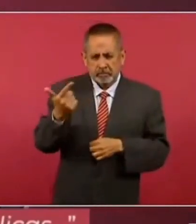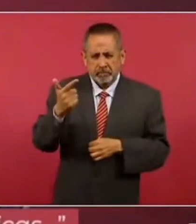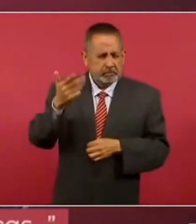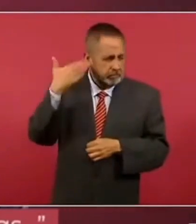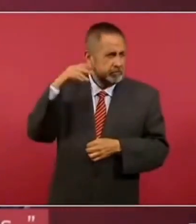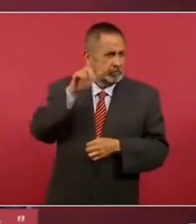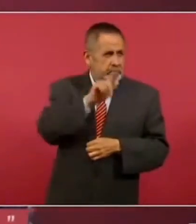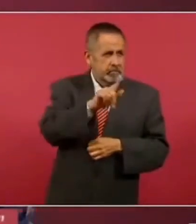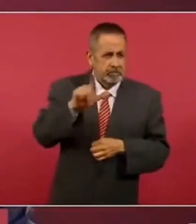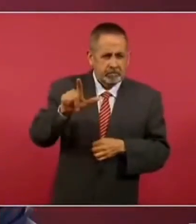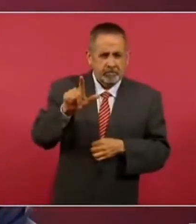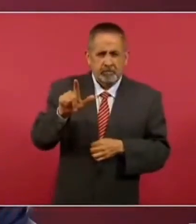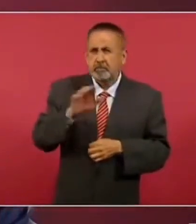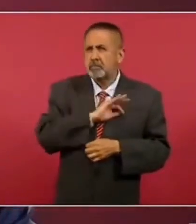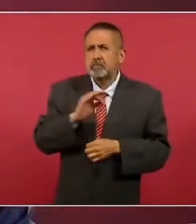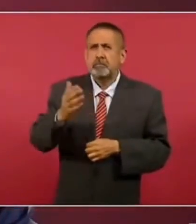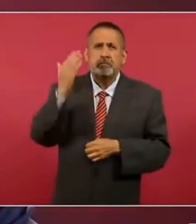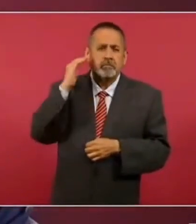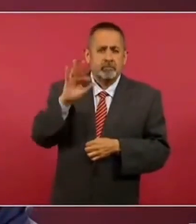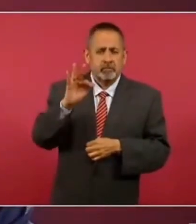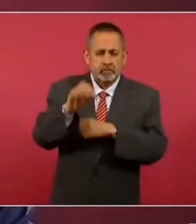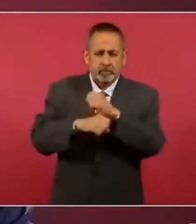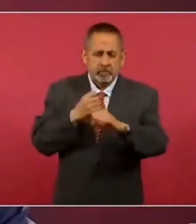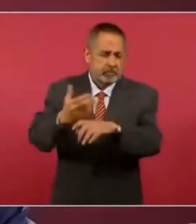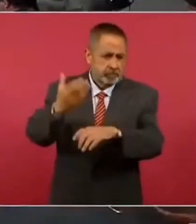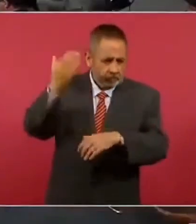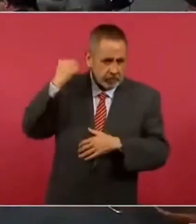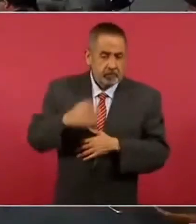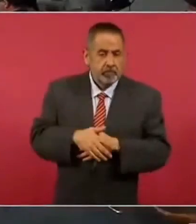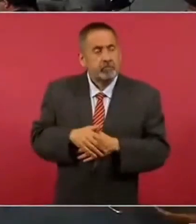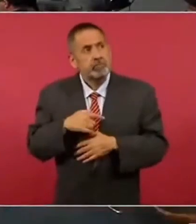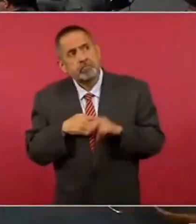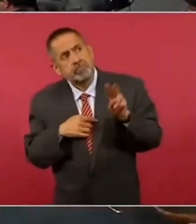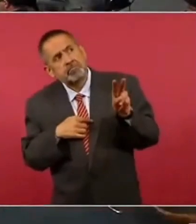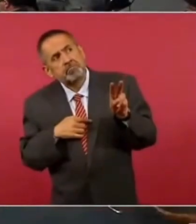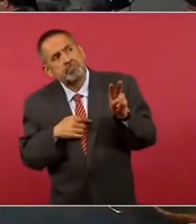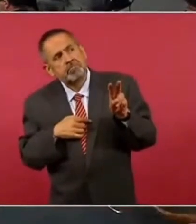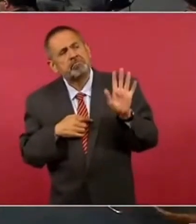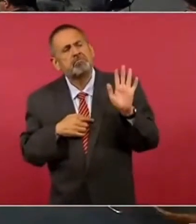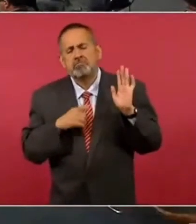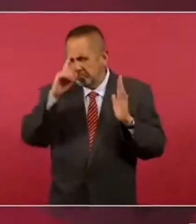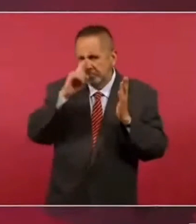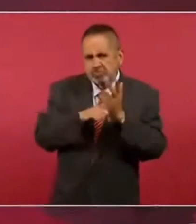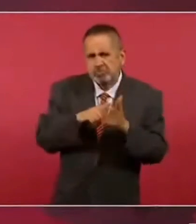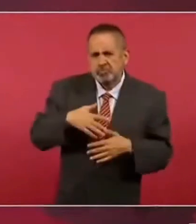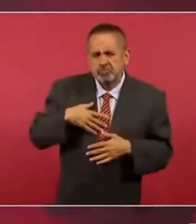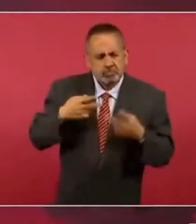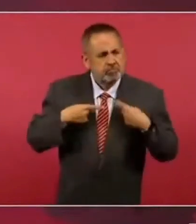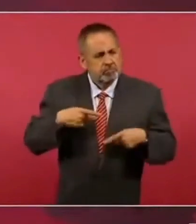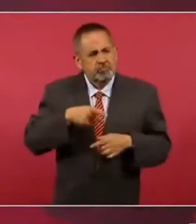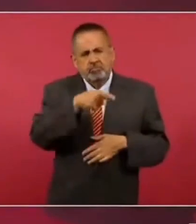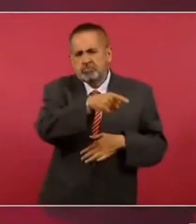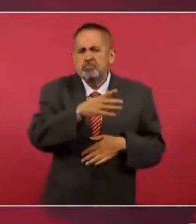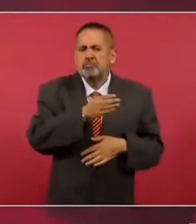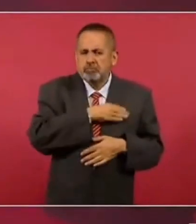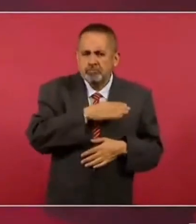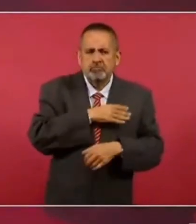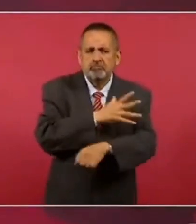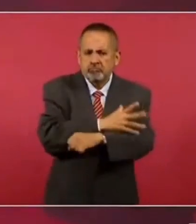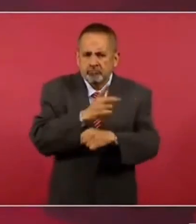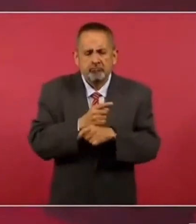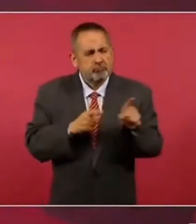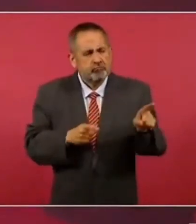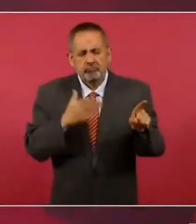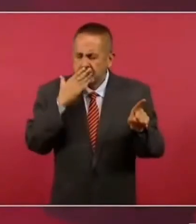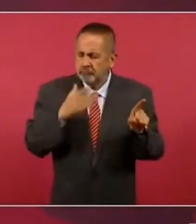1977, hace más de 40 años, y lo considero pues una gente con principios, una